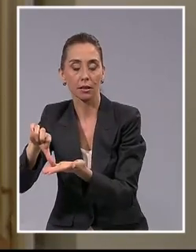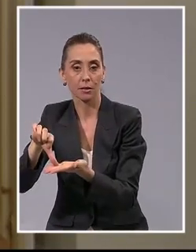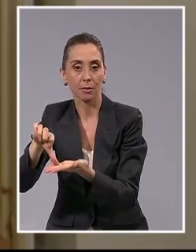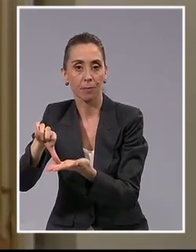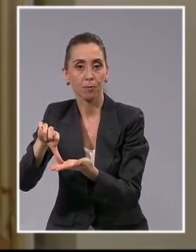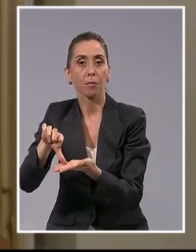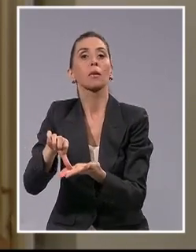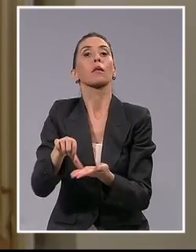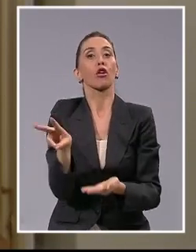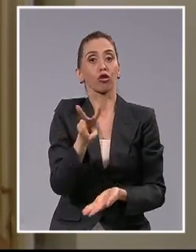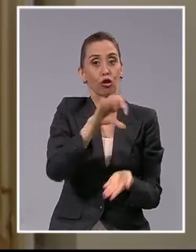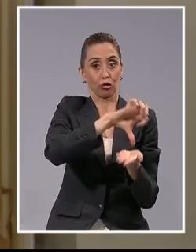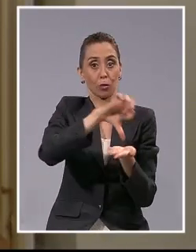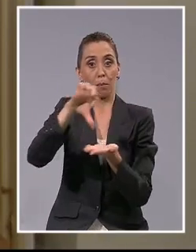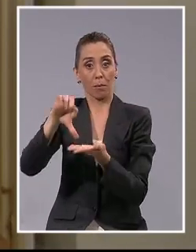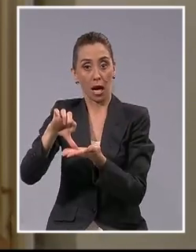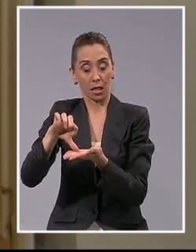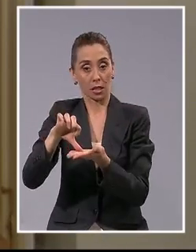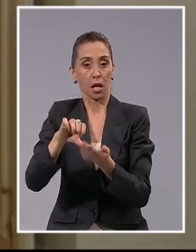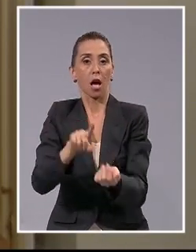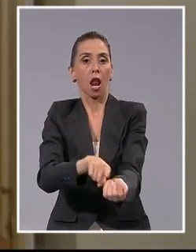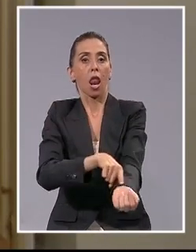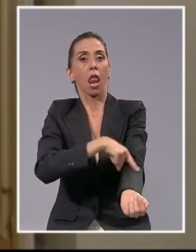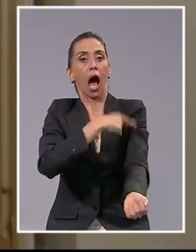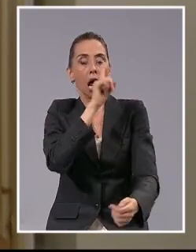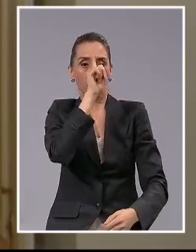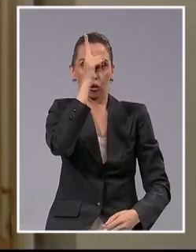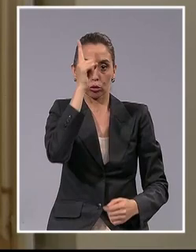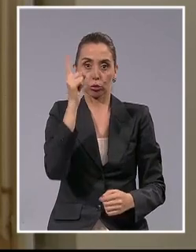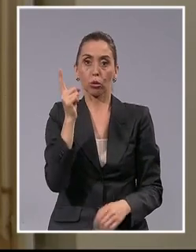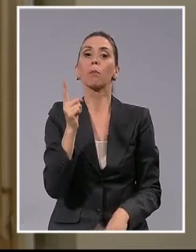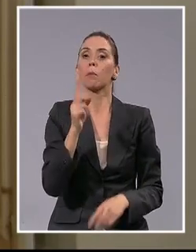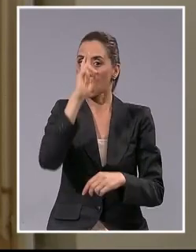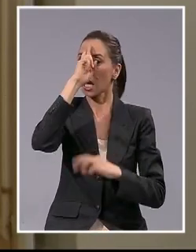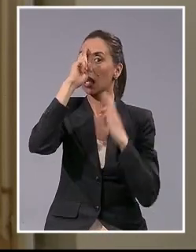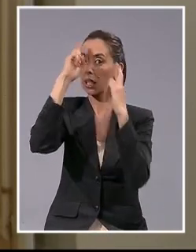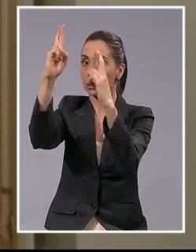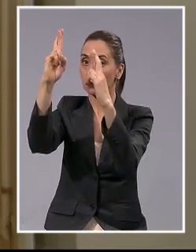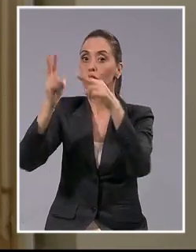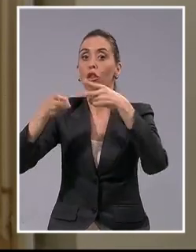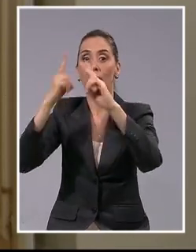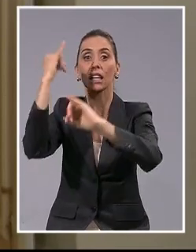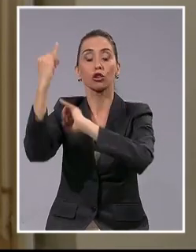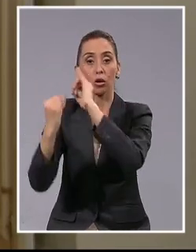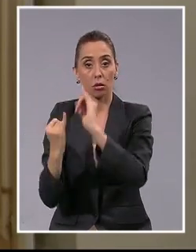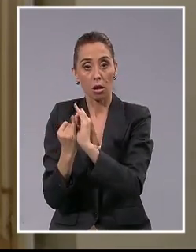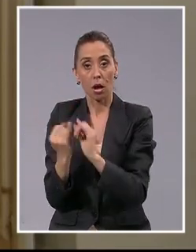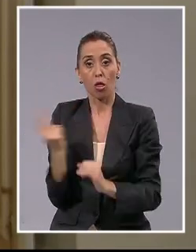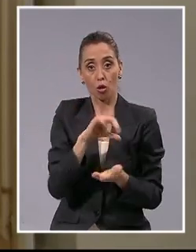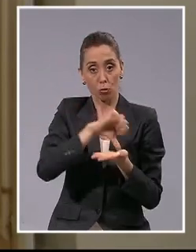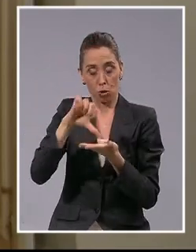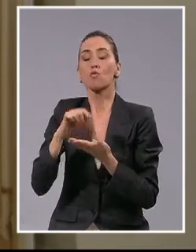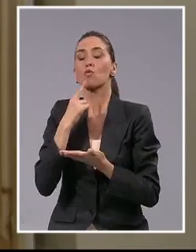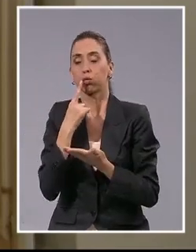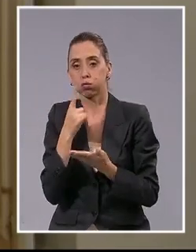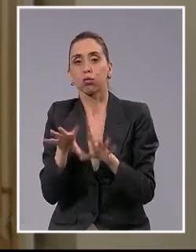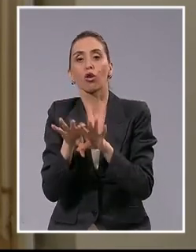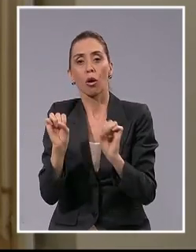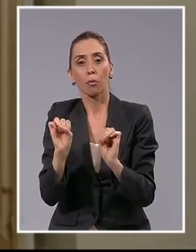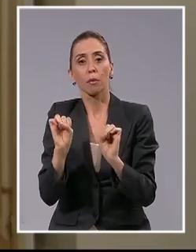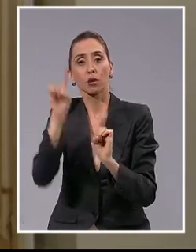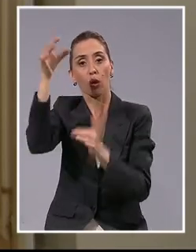cuales, confirmando su larga tradición de respeto al derecho internacional, se han comprometido a